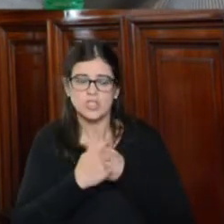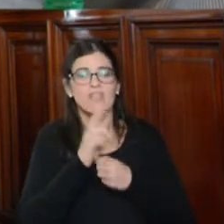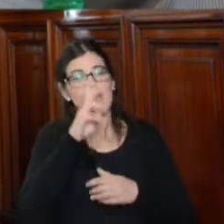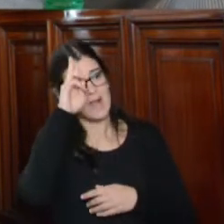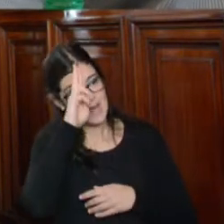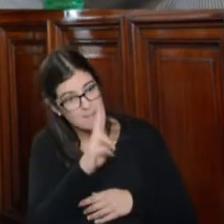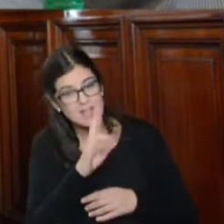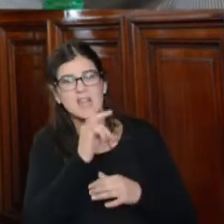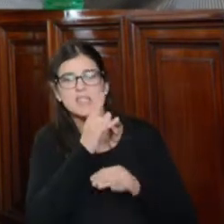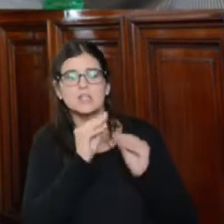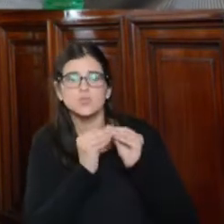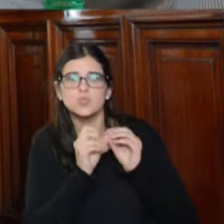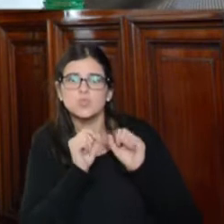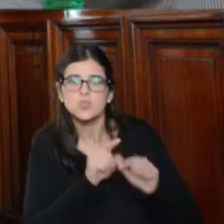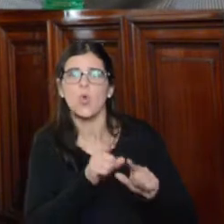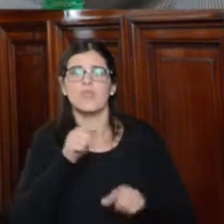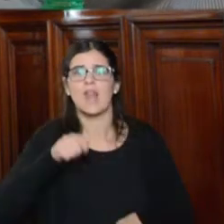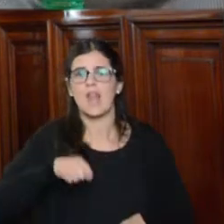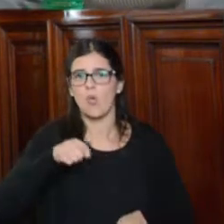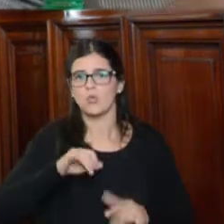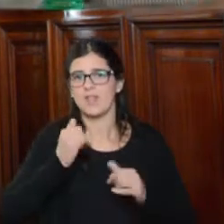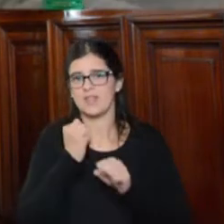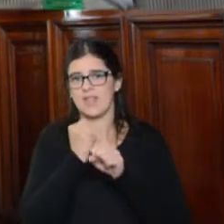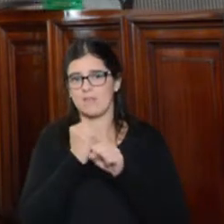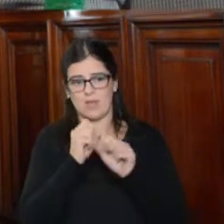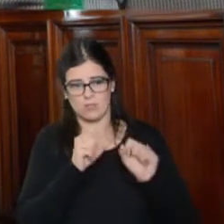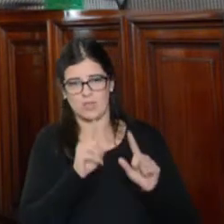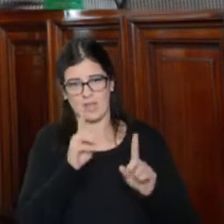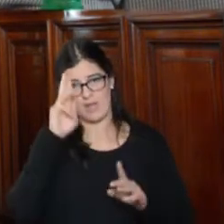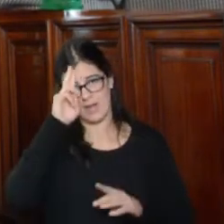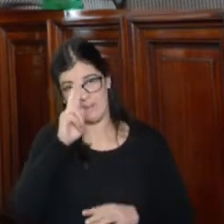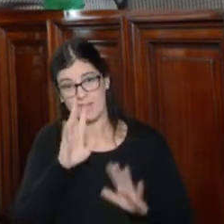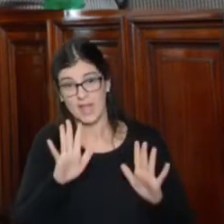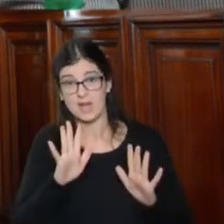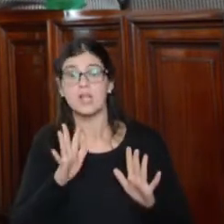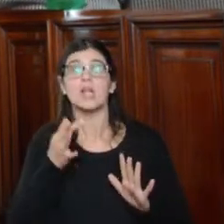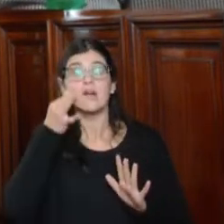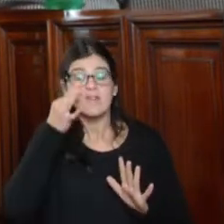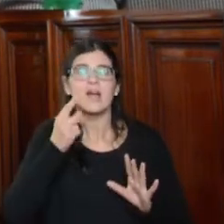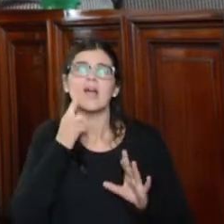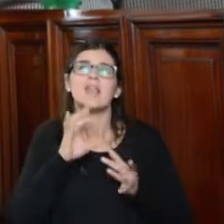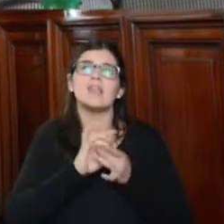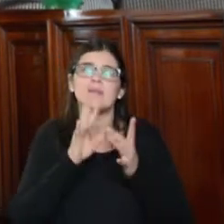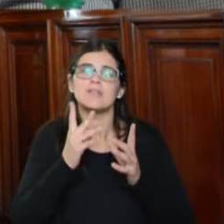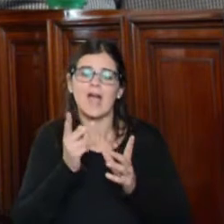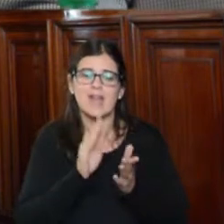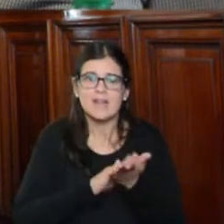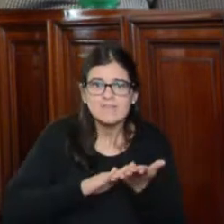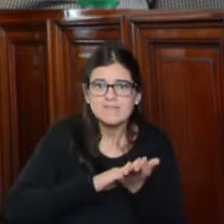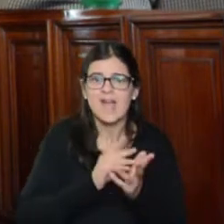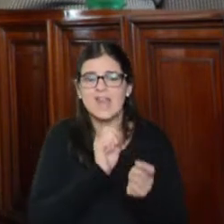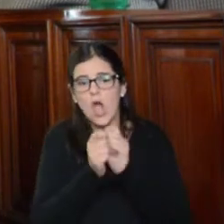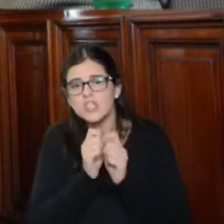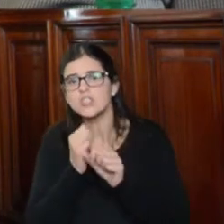respetarse la competencia exclusiva de la Justicia Nacional del Trabajo. En tercer lugar, garantizar la libertad de negociación colectiva, que es el